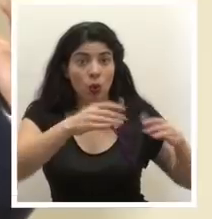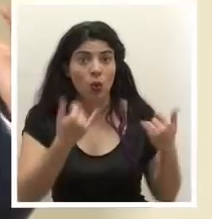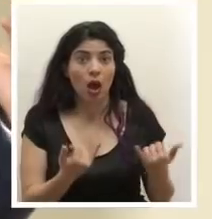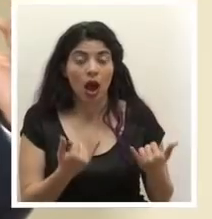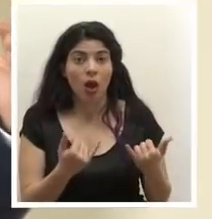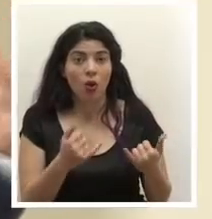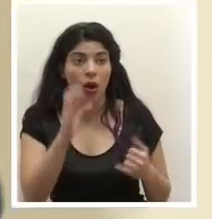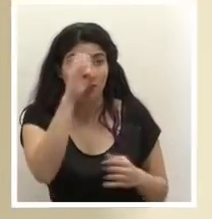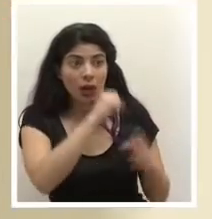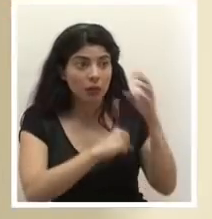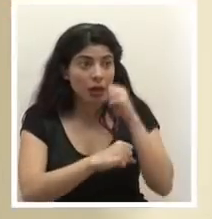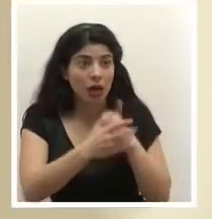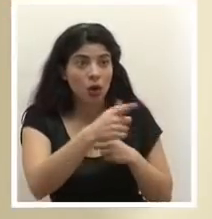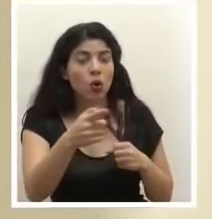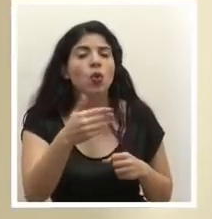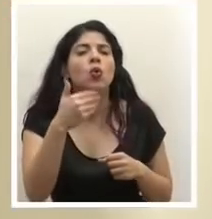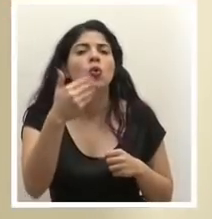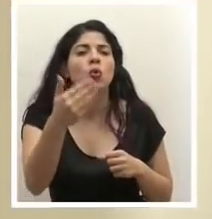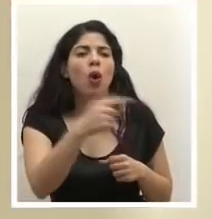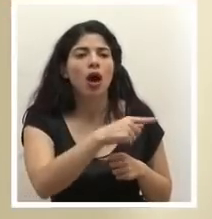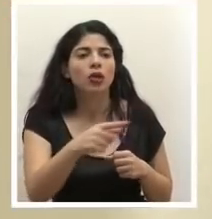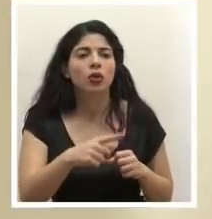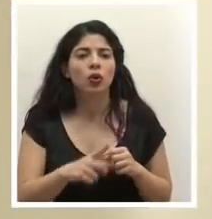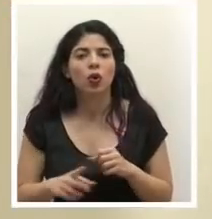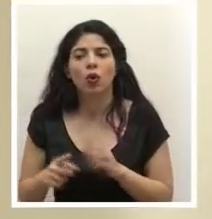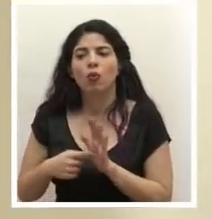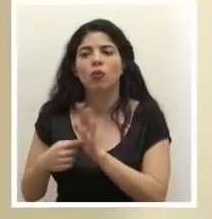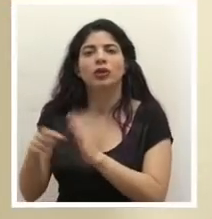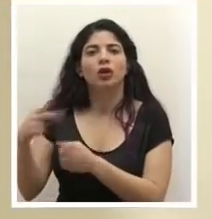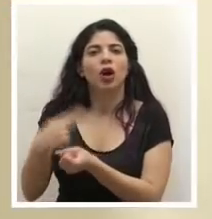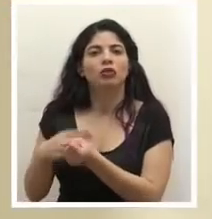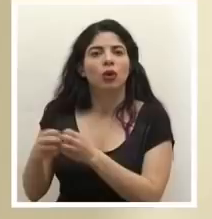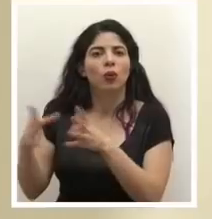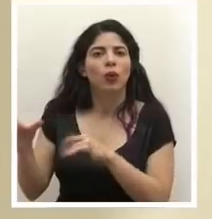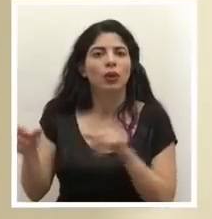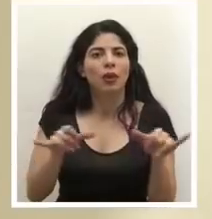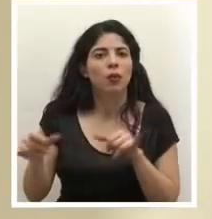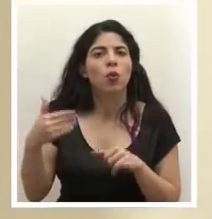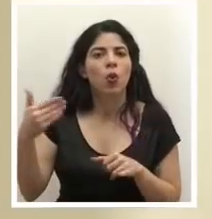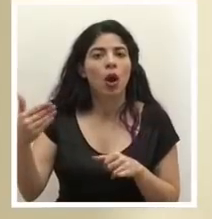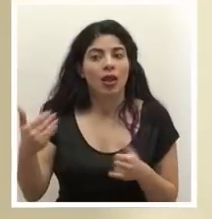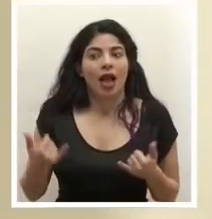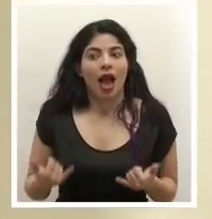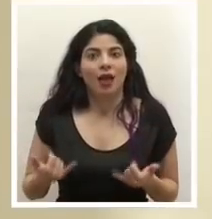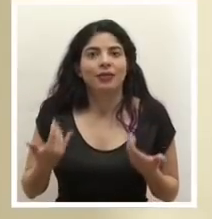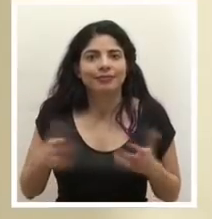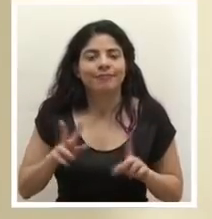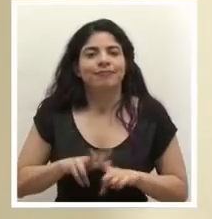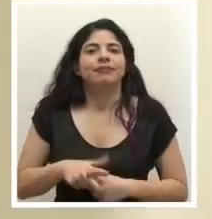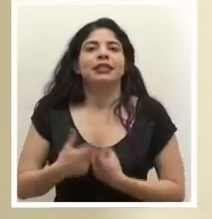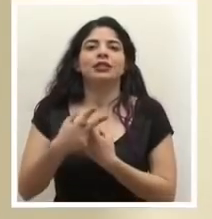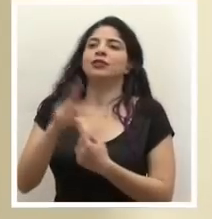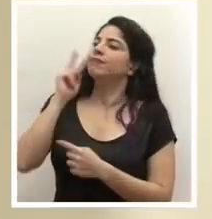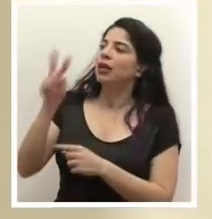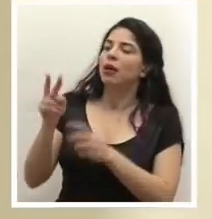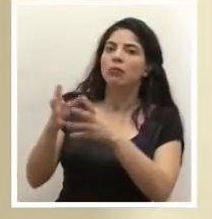diagnosticando se comienza a reflejar en nuestros hospitales y ya se está comenzando a reflejar.